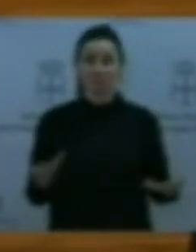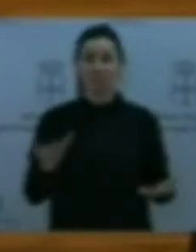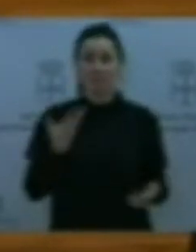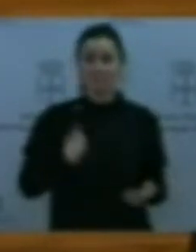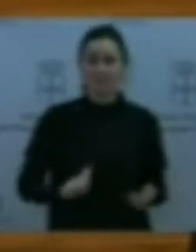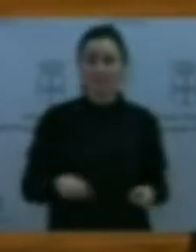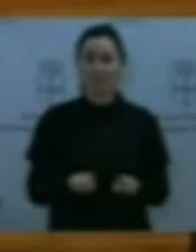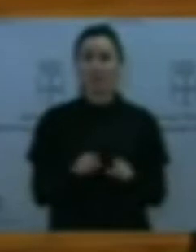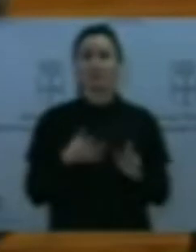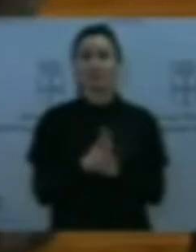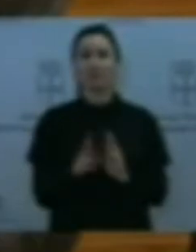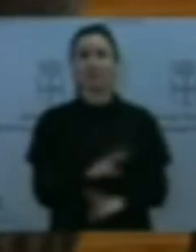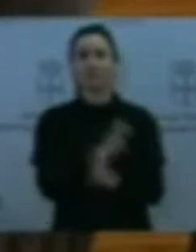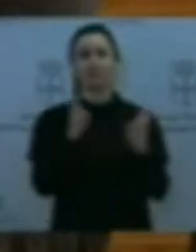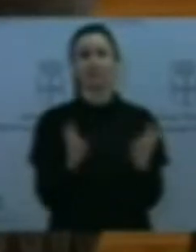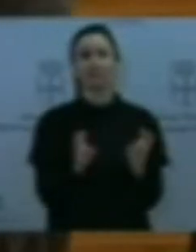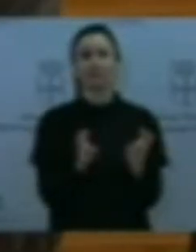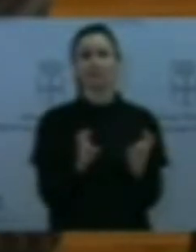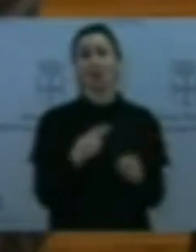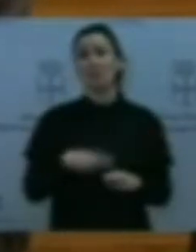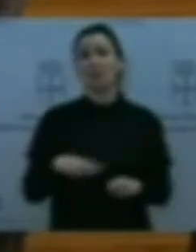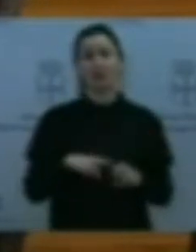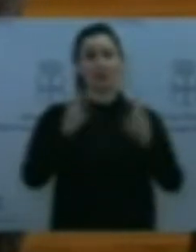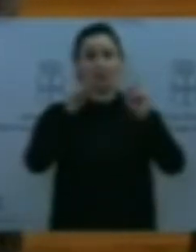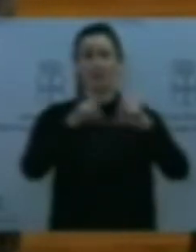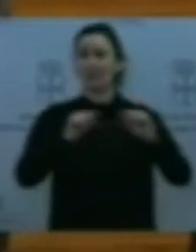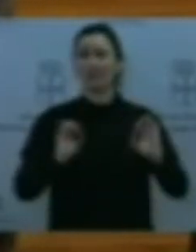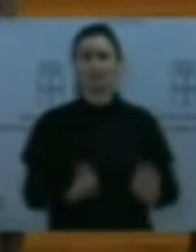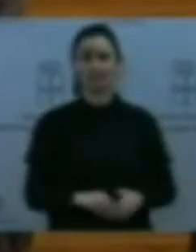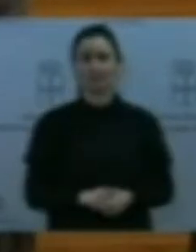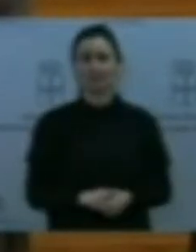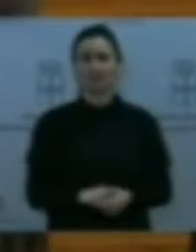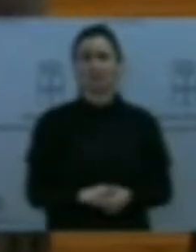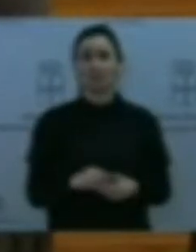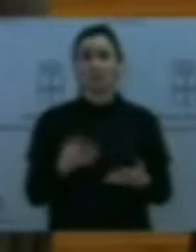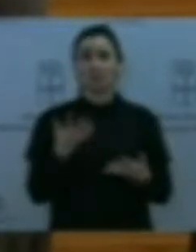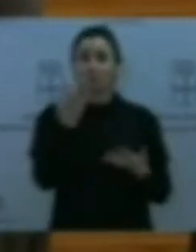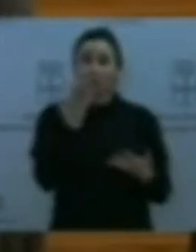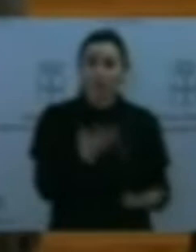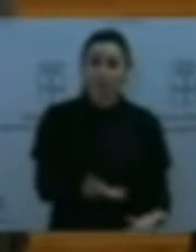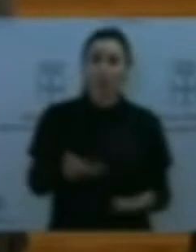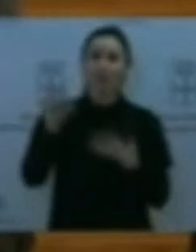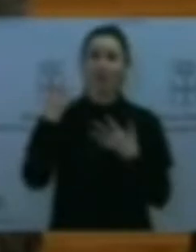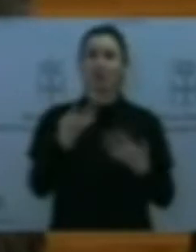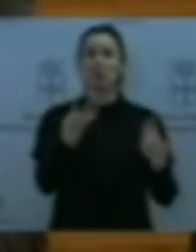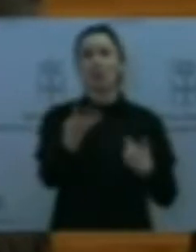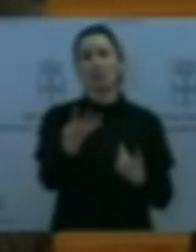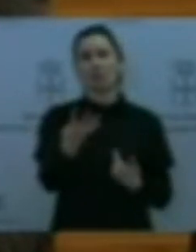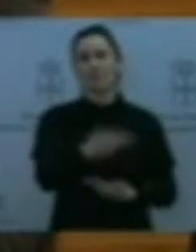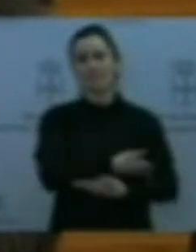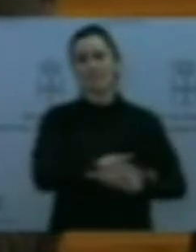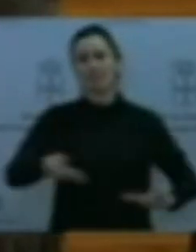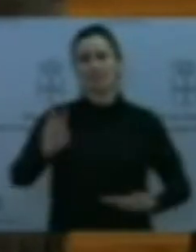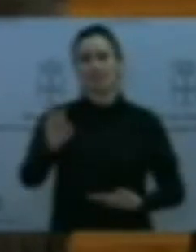educativa asturiana. A lo largo de los últimos 10 años ustedes han recortado 4 millones de euros en las ayudas a los libros de texto, 4